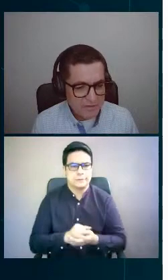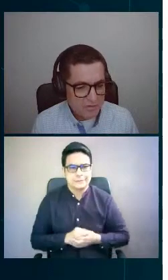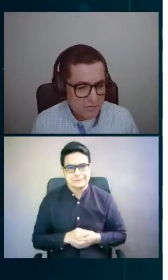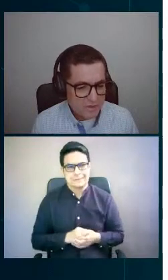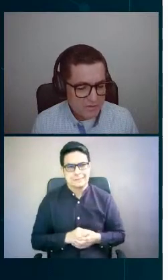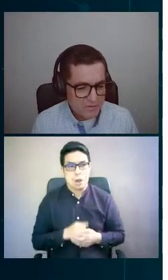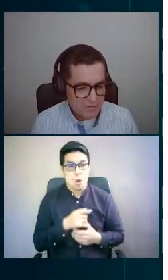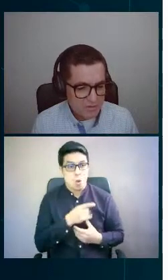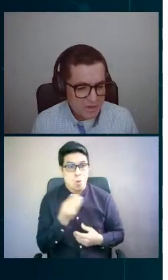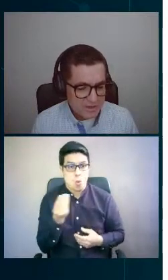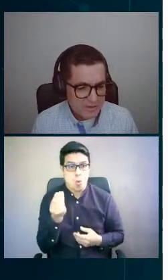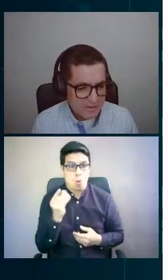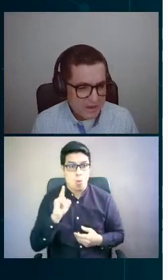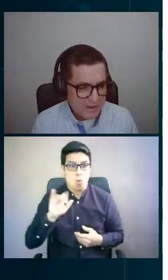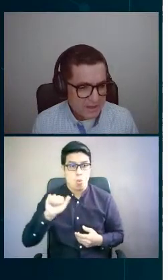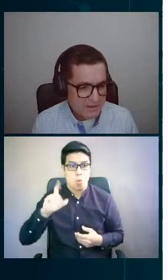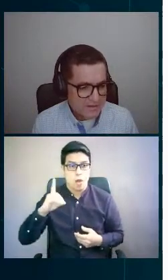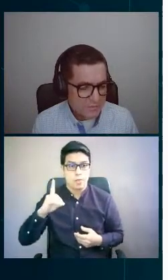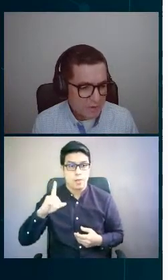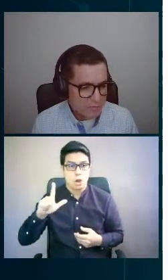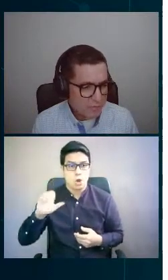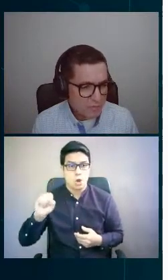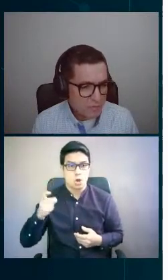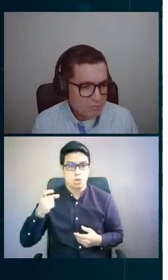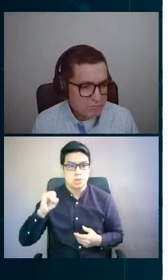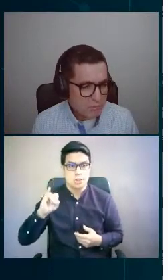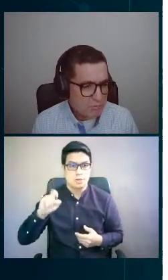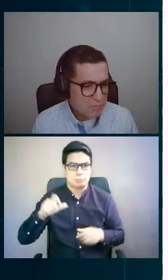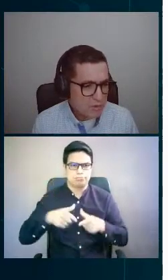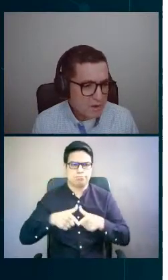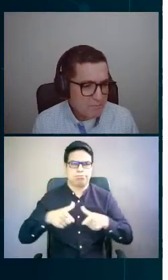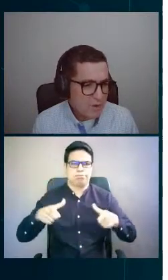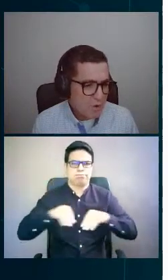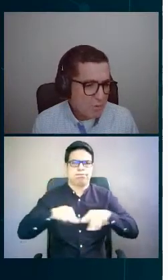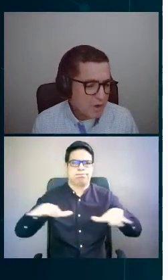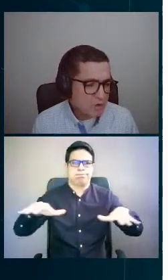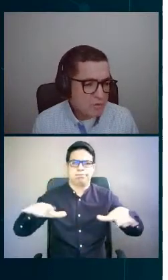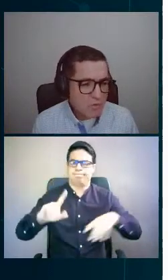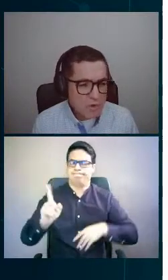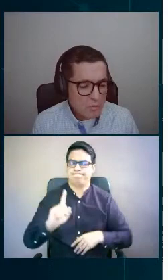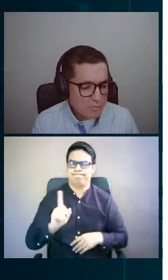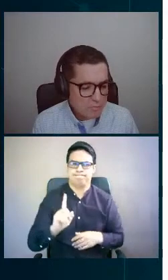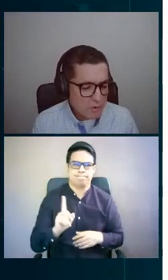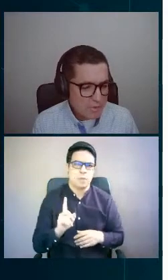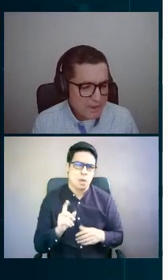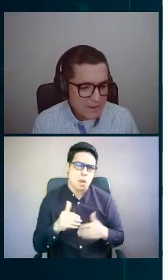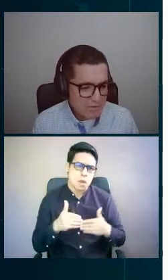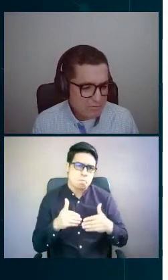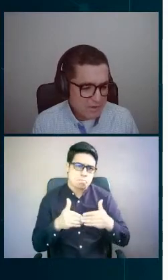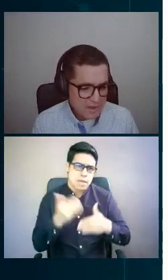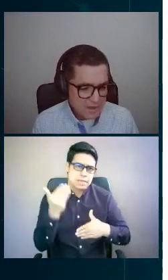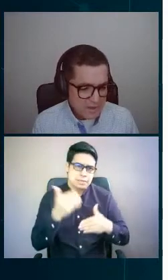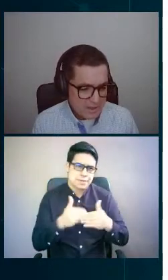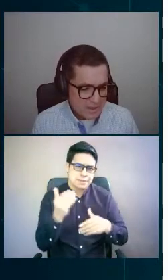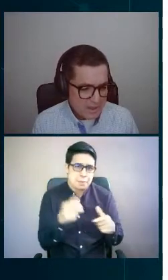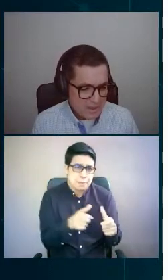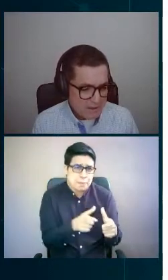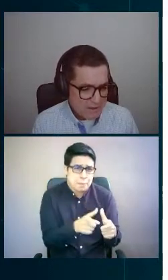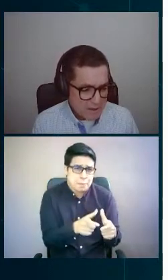únicamente en su medición. De manera que este proyecto fue un piloto muy, muy, muy pequeño,